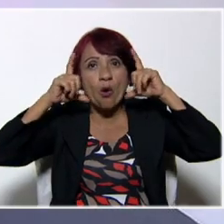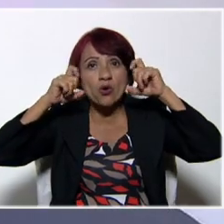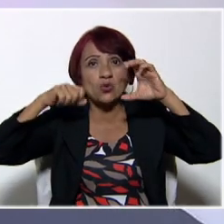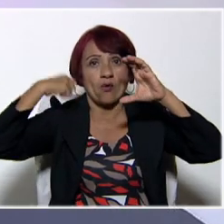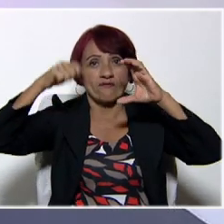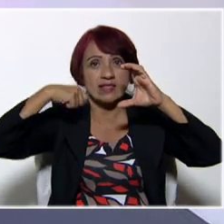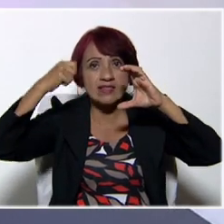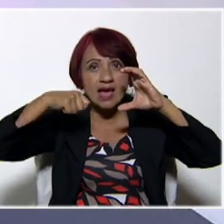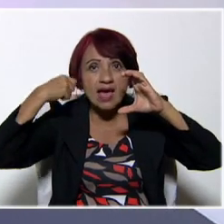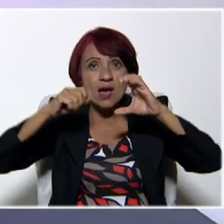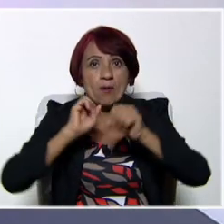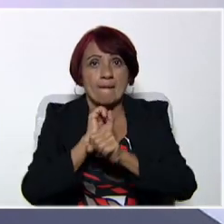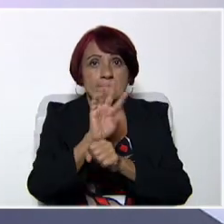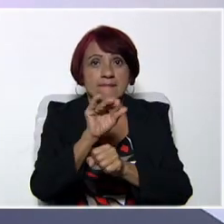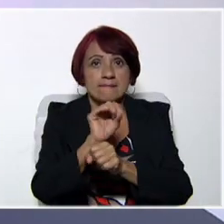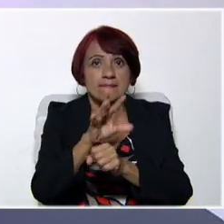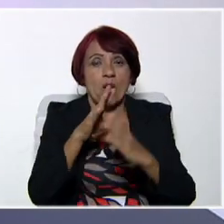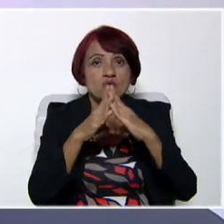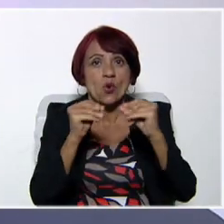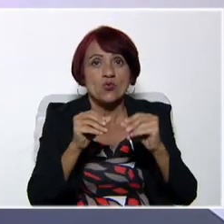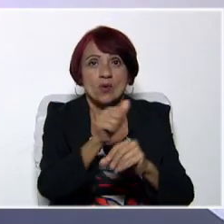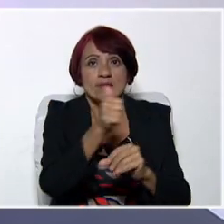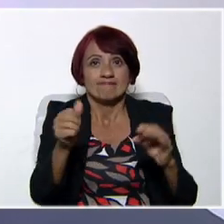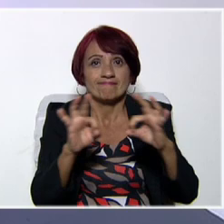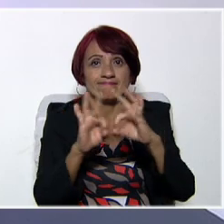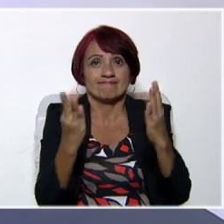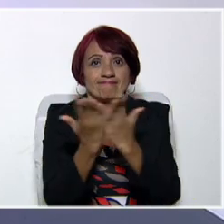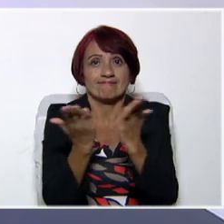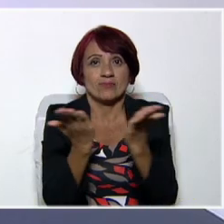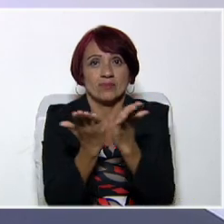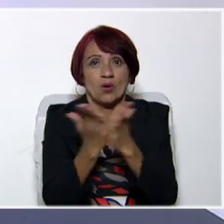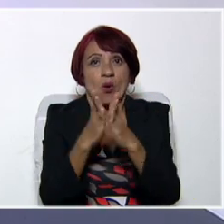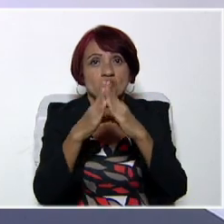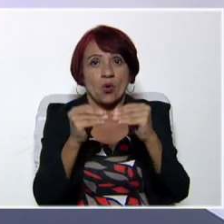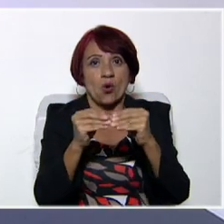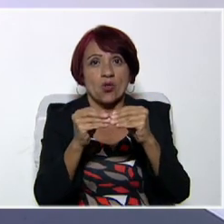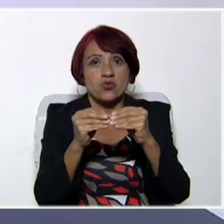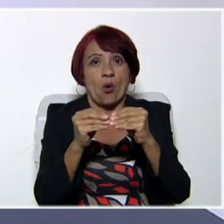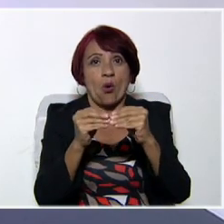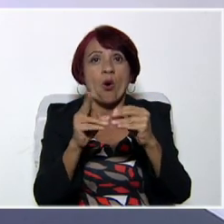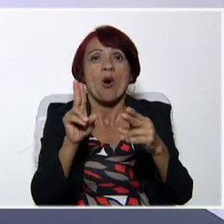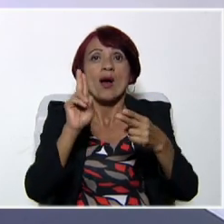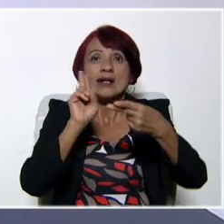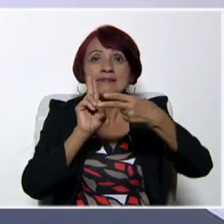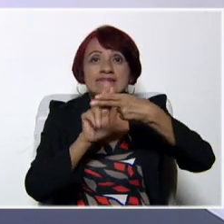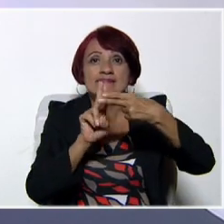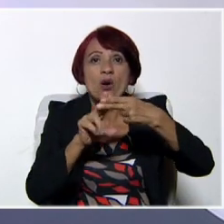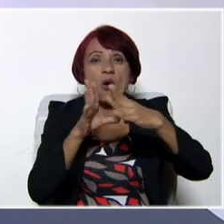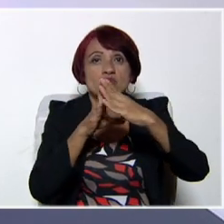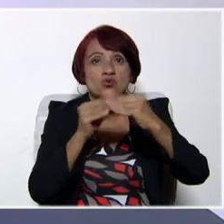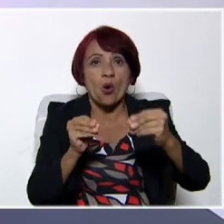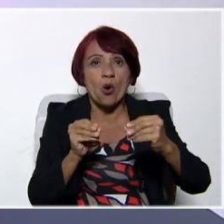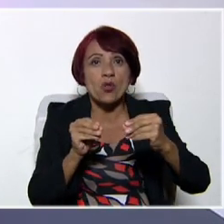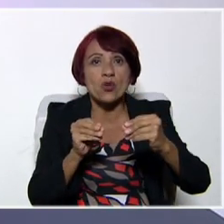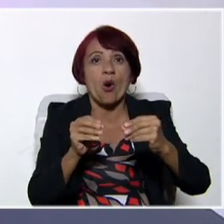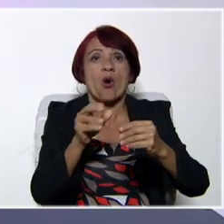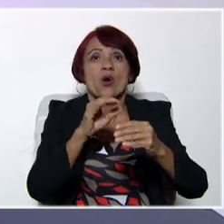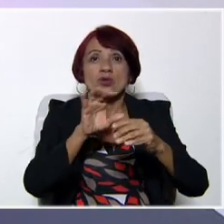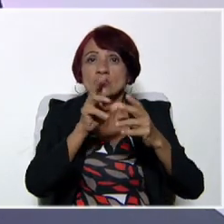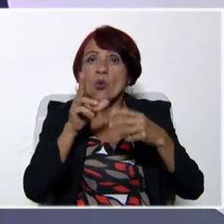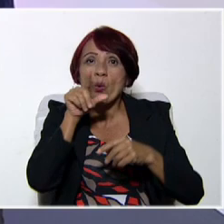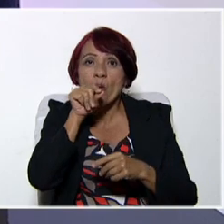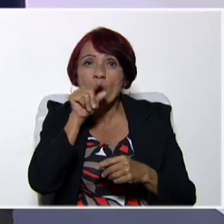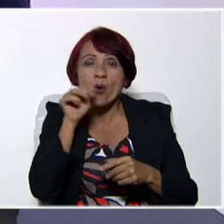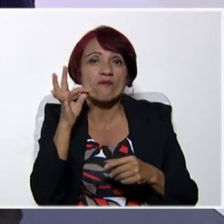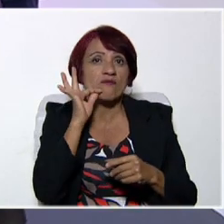videos, comentarios y dudas acerca de nuestro programa con la etiqueta Cada Familia Una Escuela en Twitter, arroba Familia